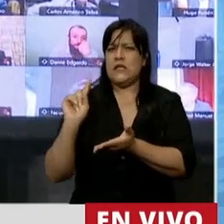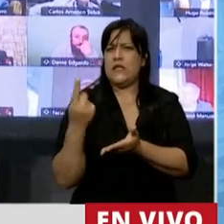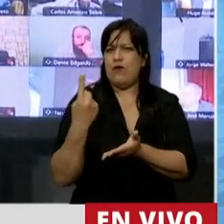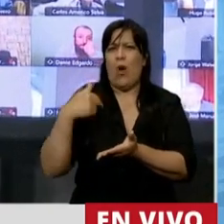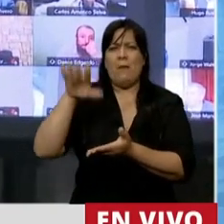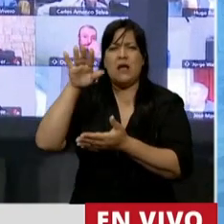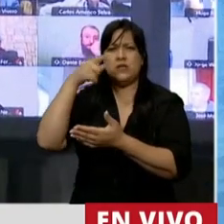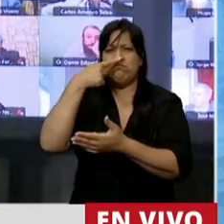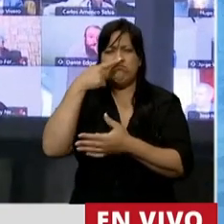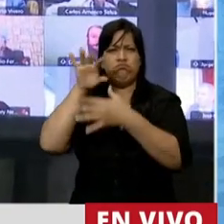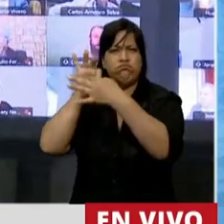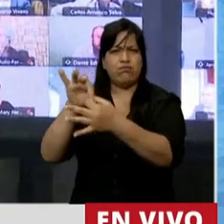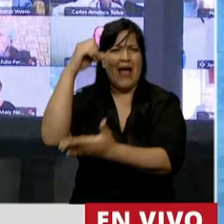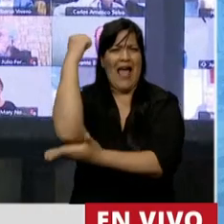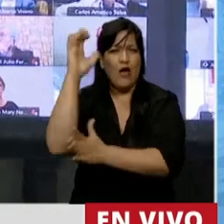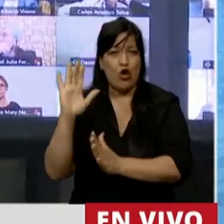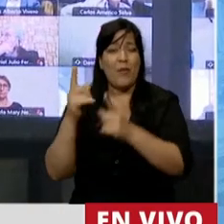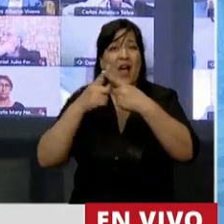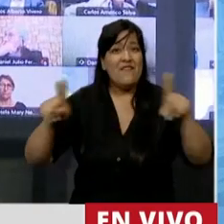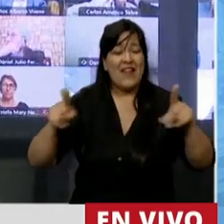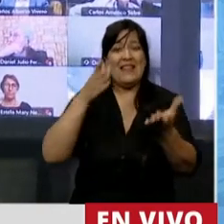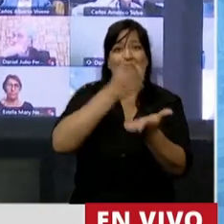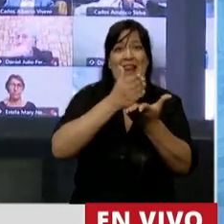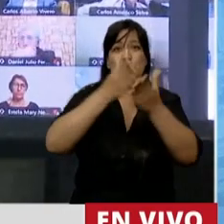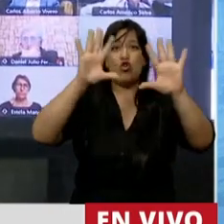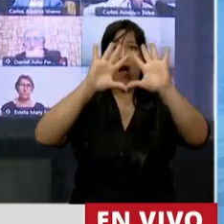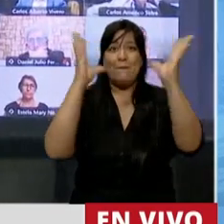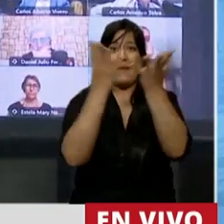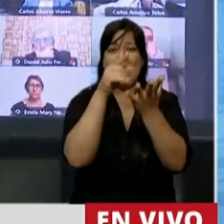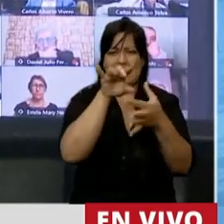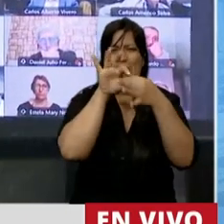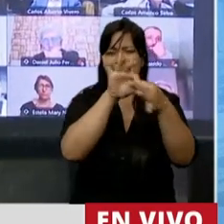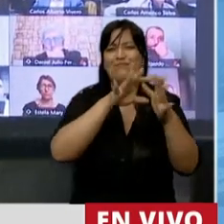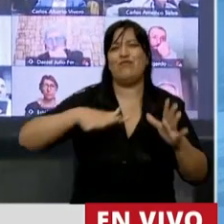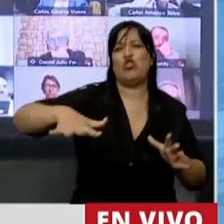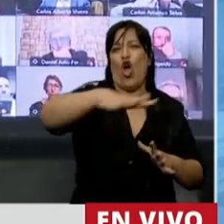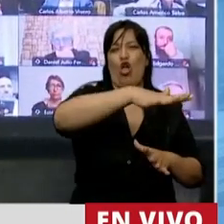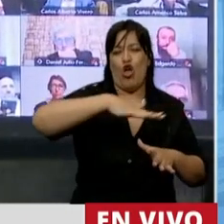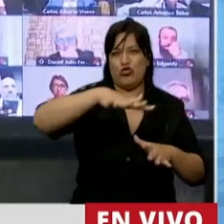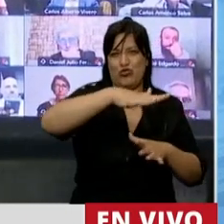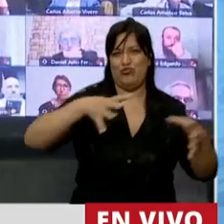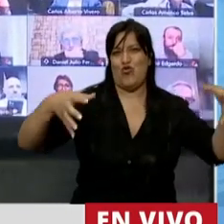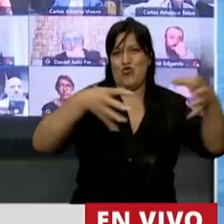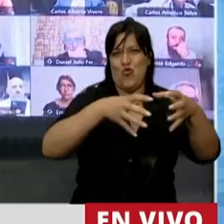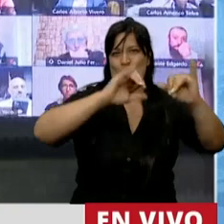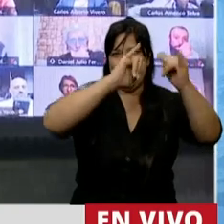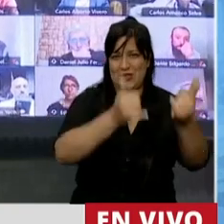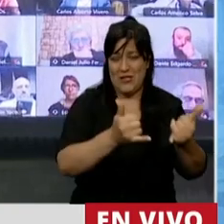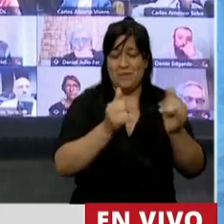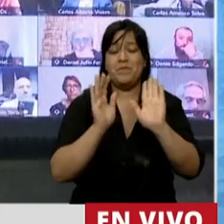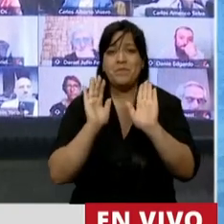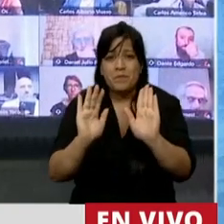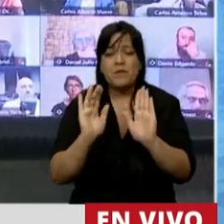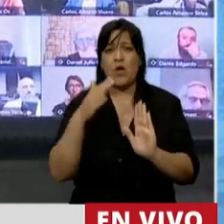economista, en tanto que el derecho ambiental es un derecho colectivo. En